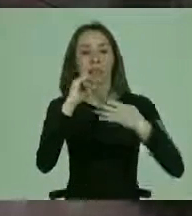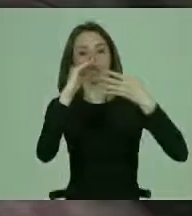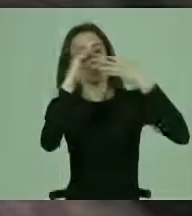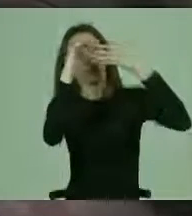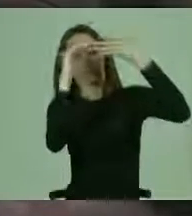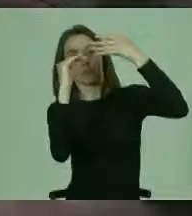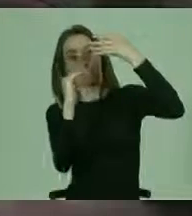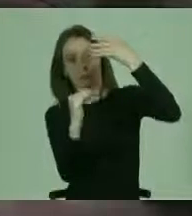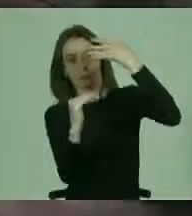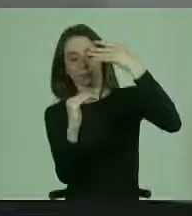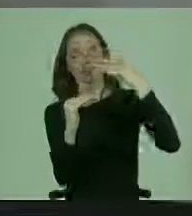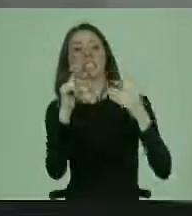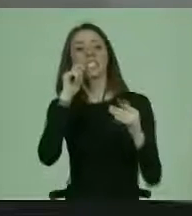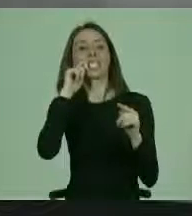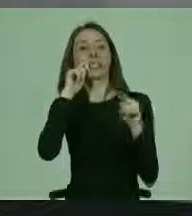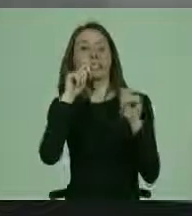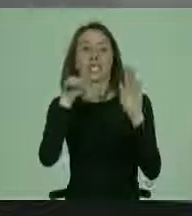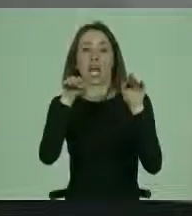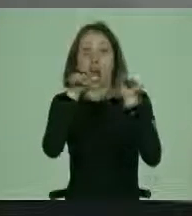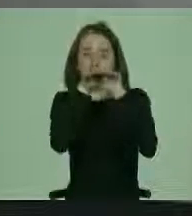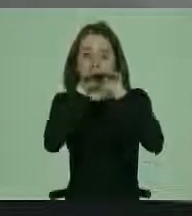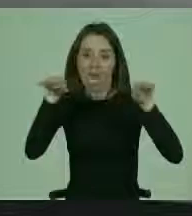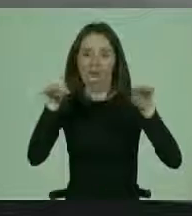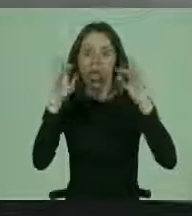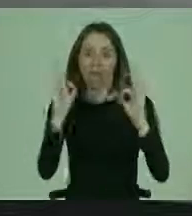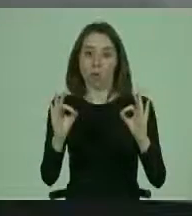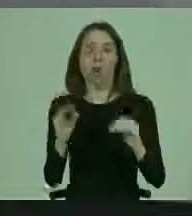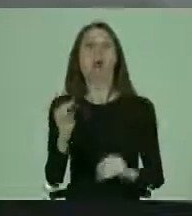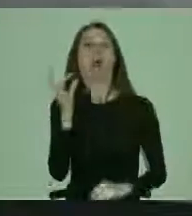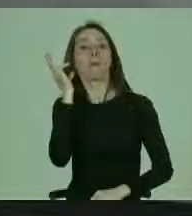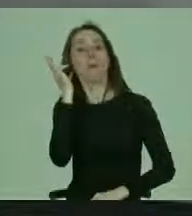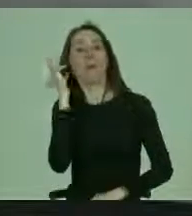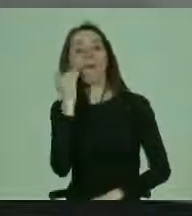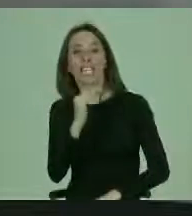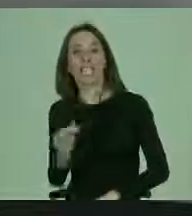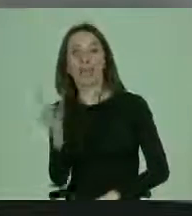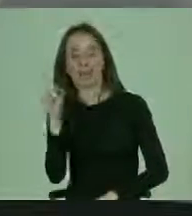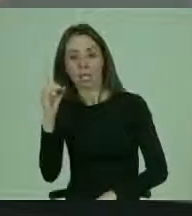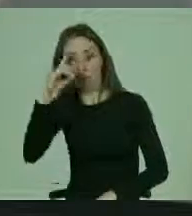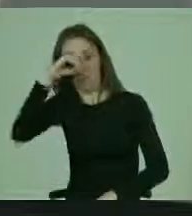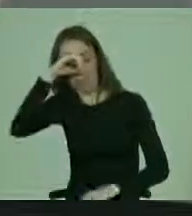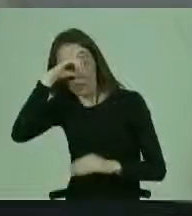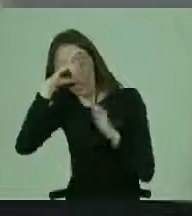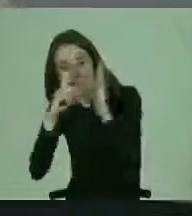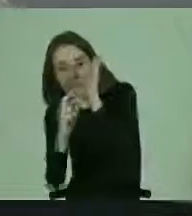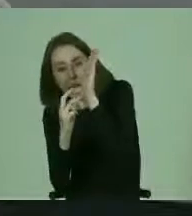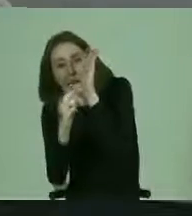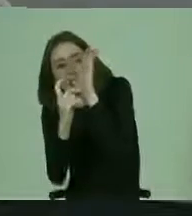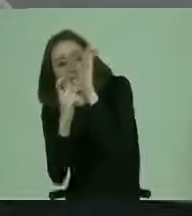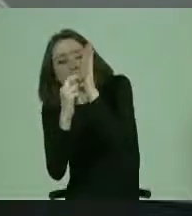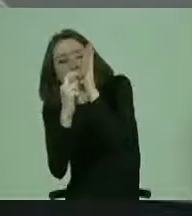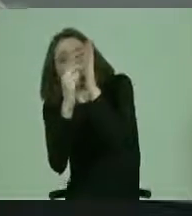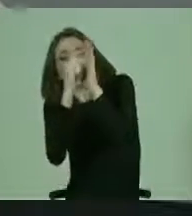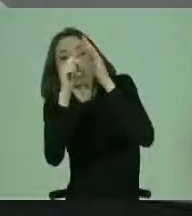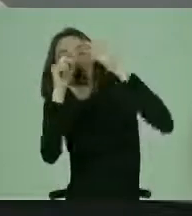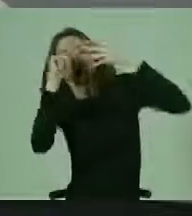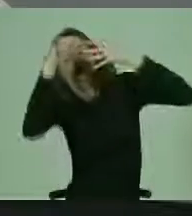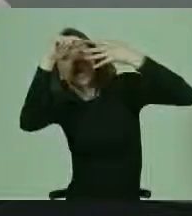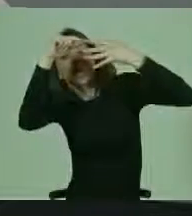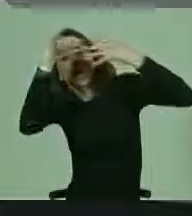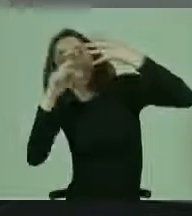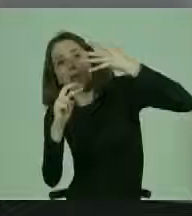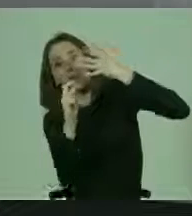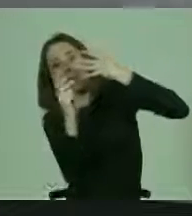hablamos de estándar de igualación, a las mujeres y niñas con discapacidad le costará bastante más llegar a ese estándar que está allá.